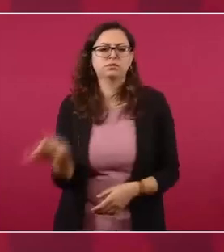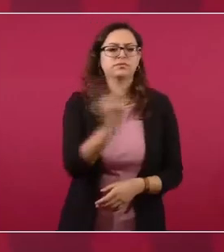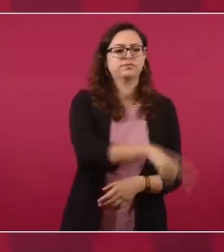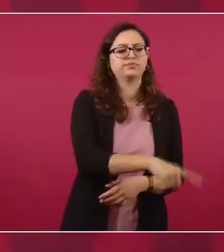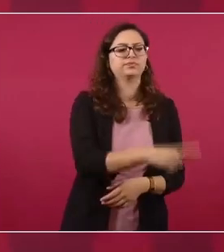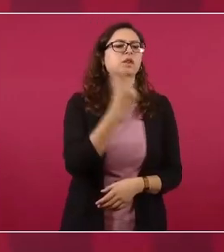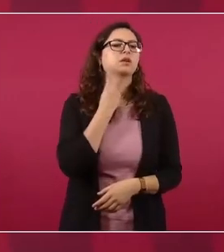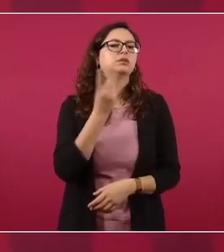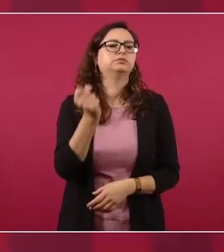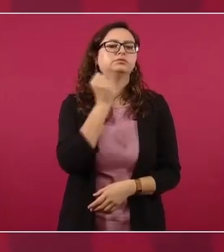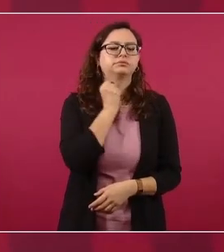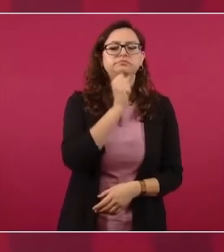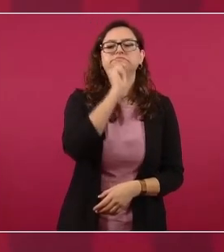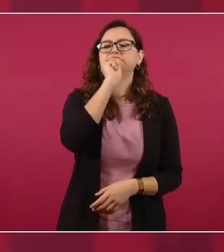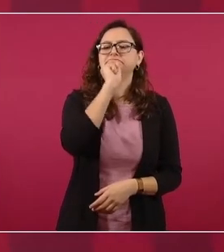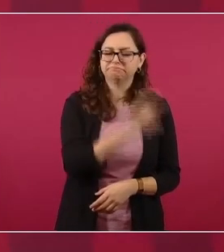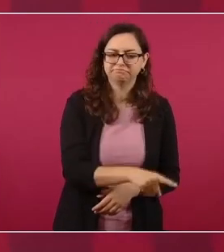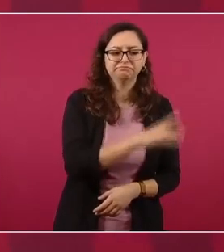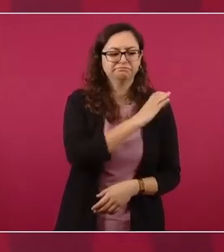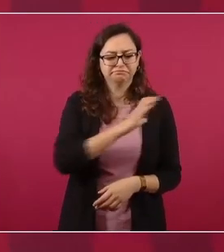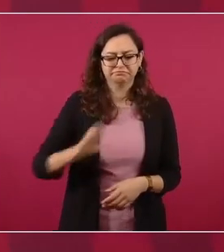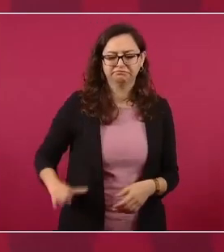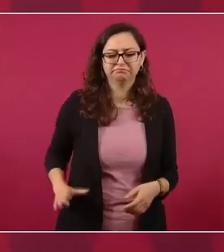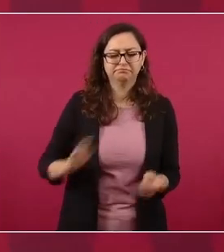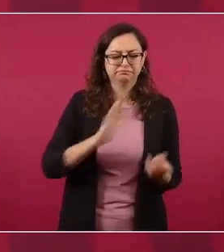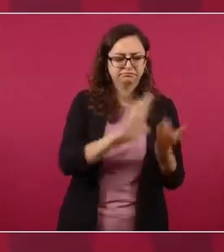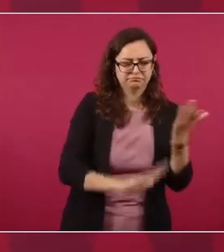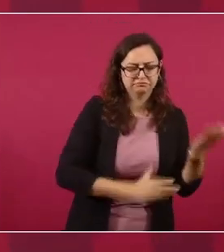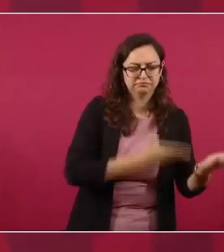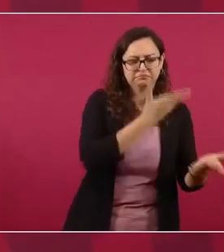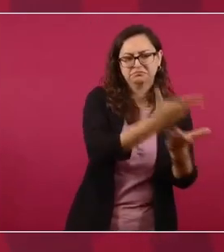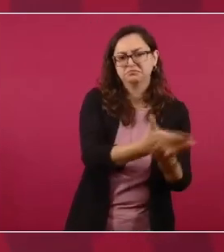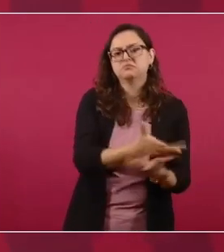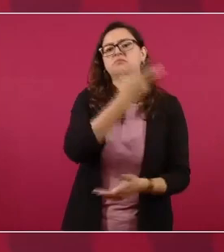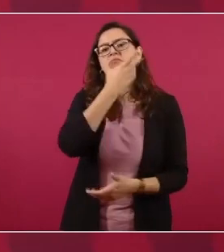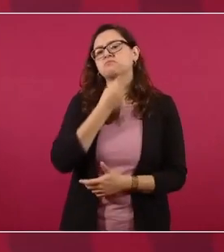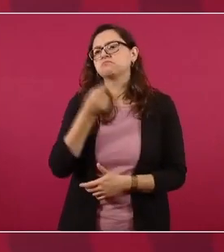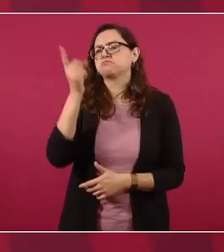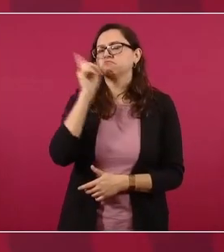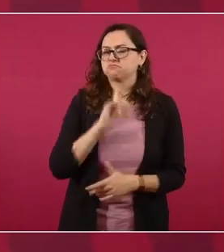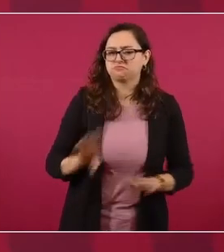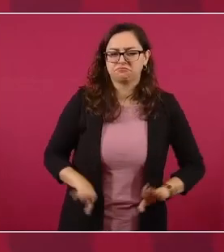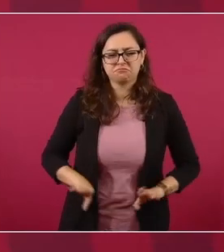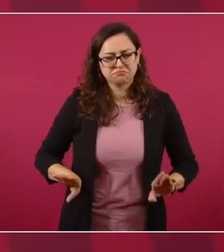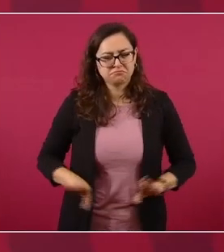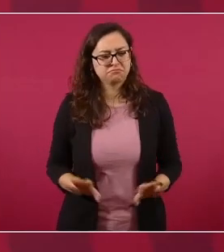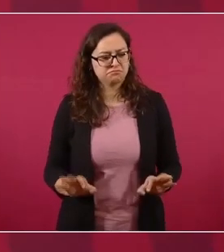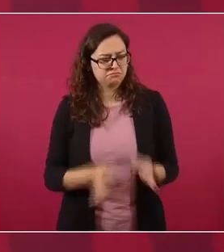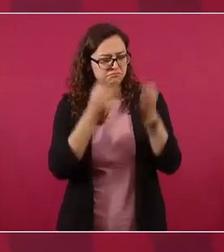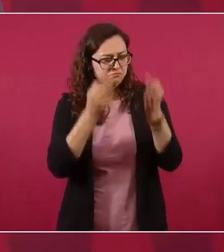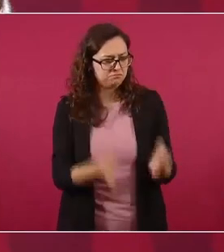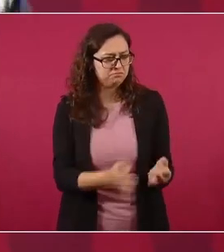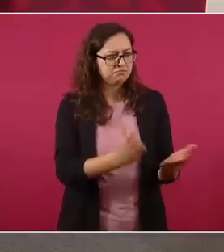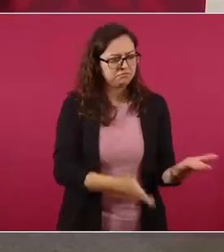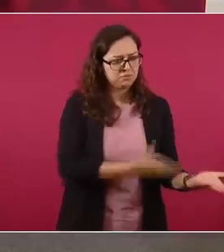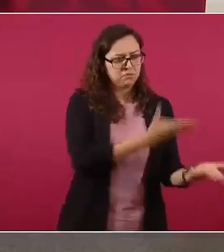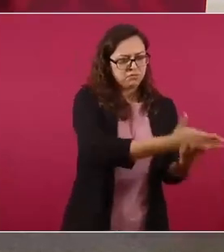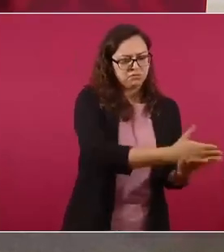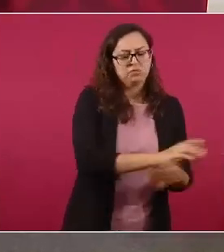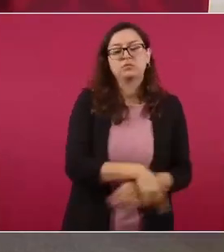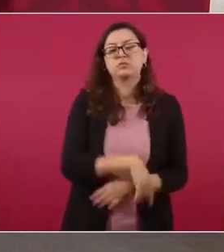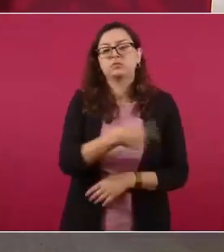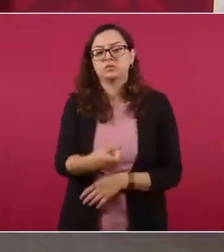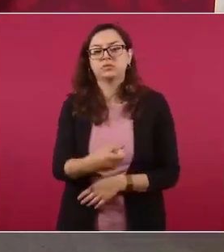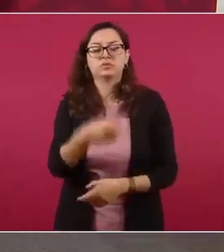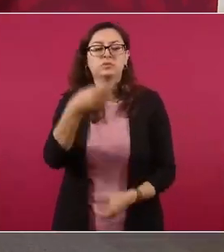mujeres, hombres de inofetable, que el judicial 10,